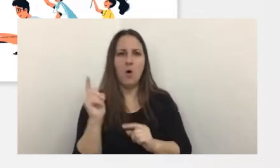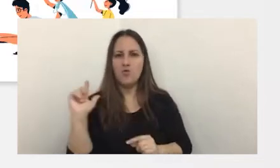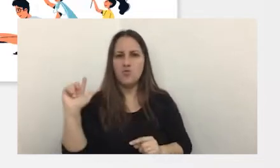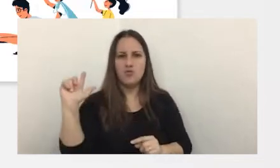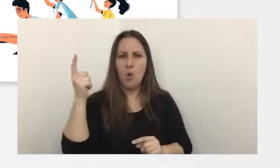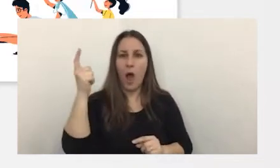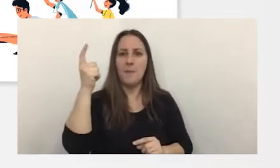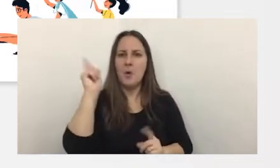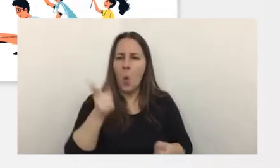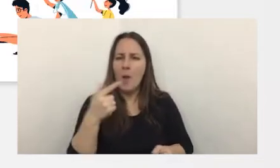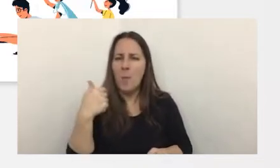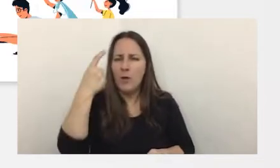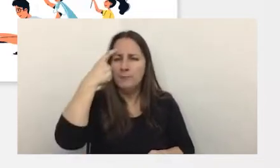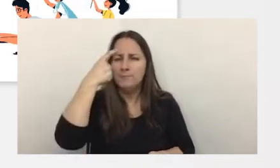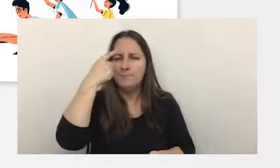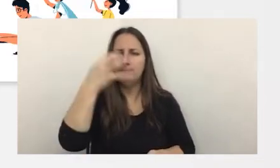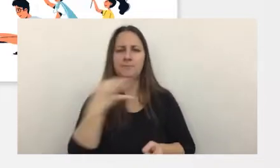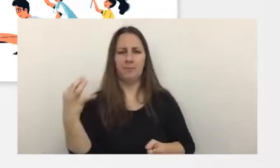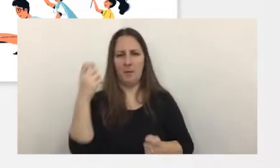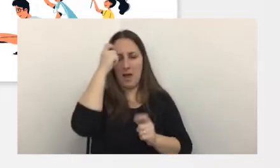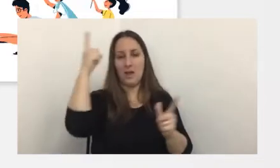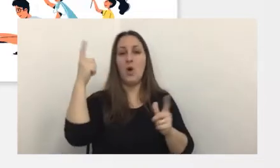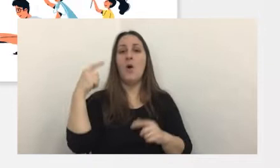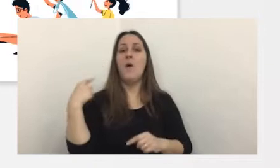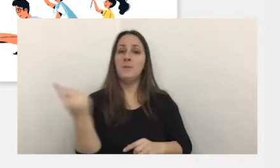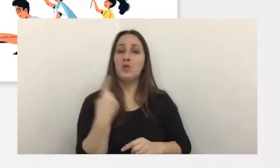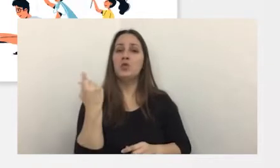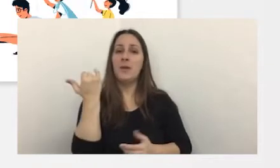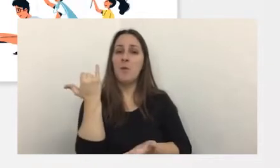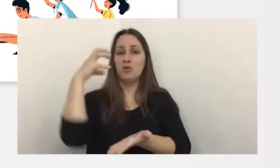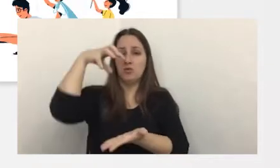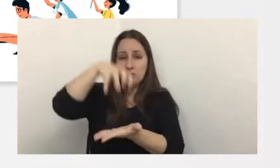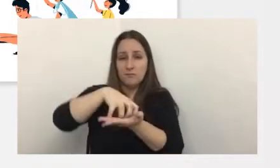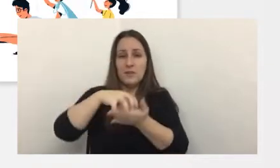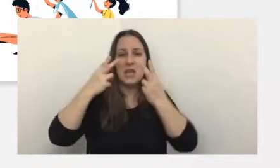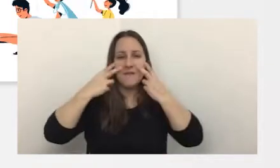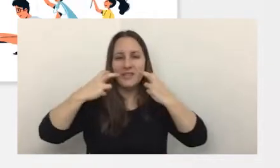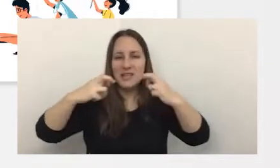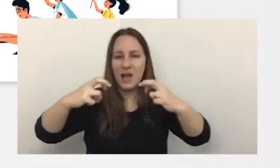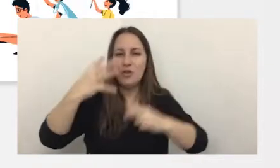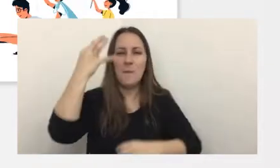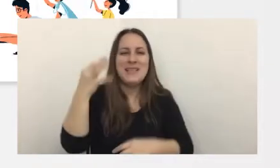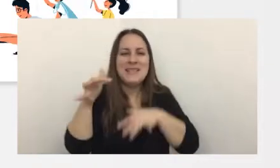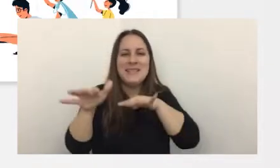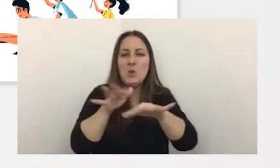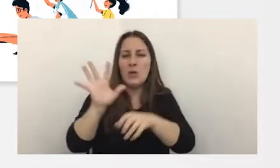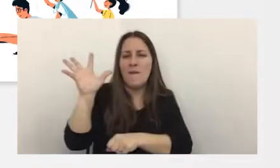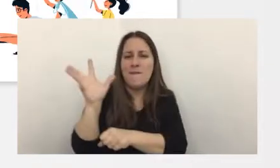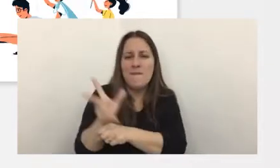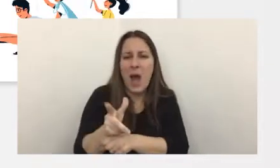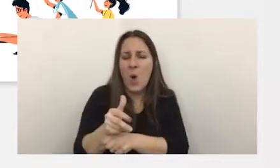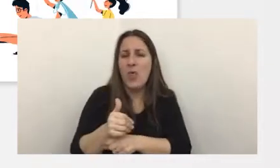imaginamos experimentamos en nuestro laboratorio tenemos un laboratorio de investigaciones con situaciones fraudulentas